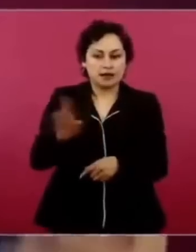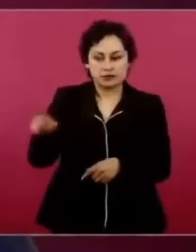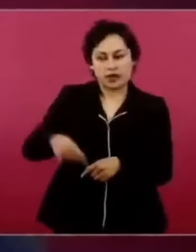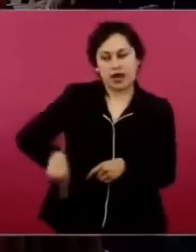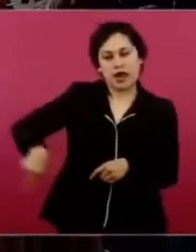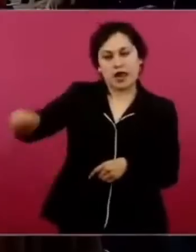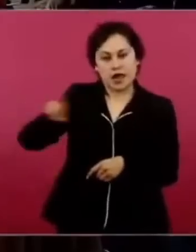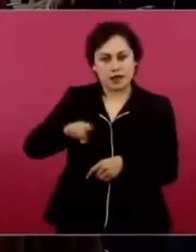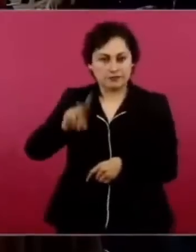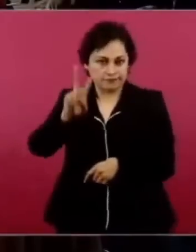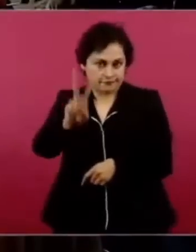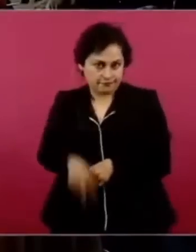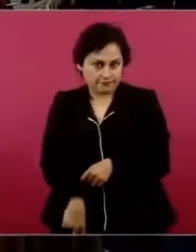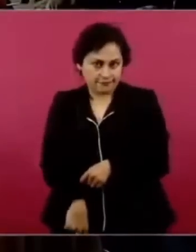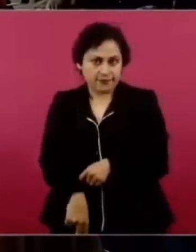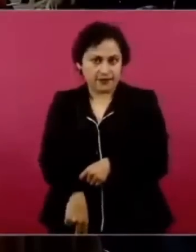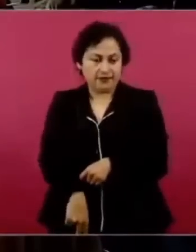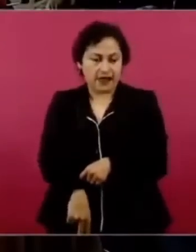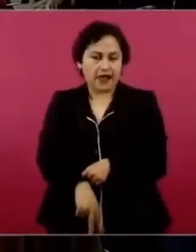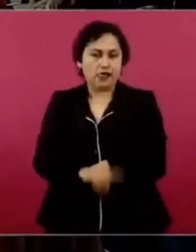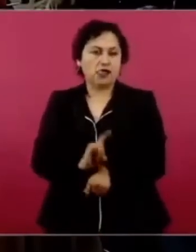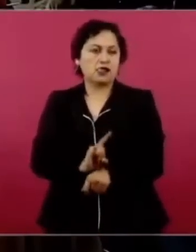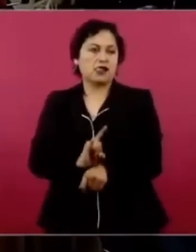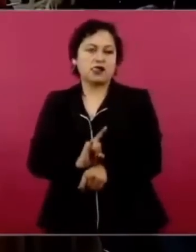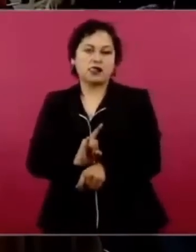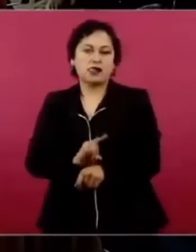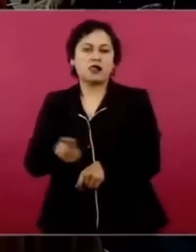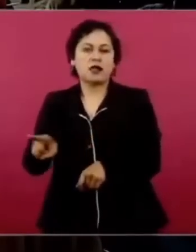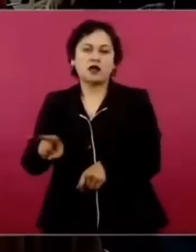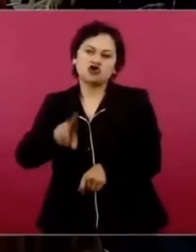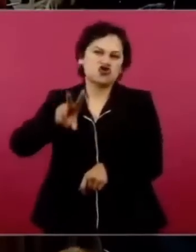que estaban también en contra del FOAPRO.